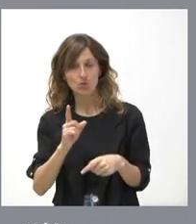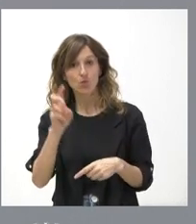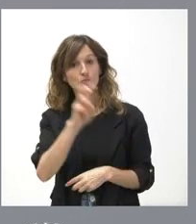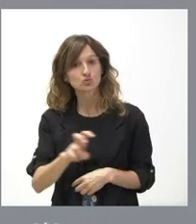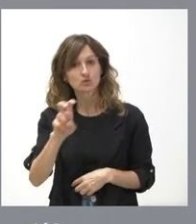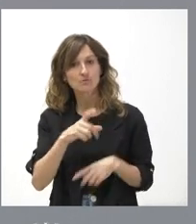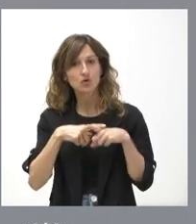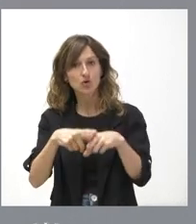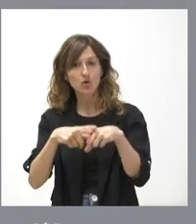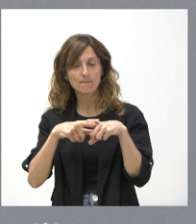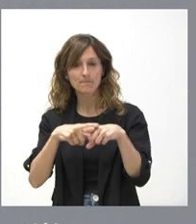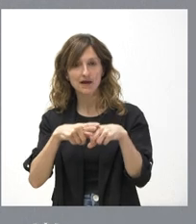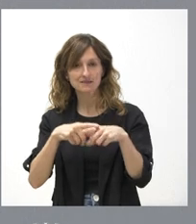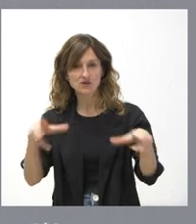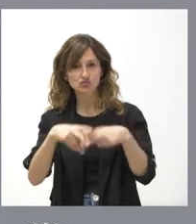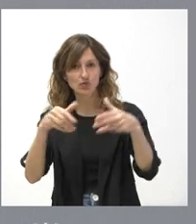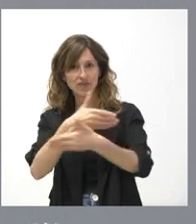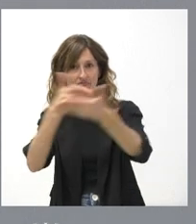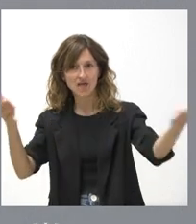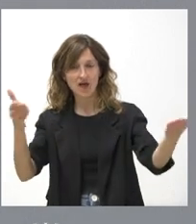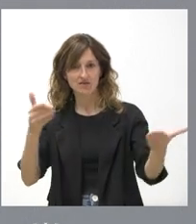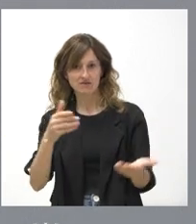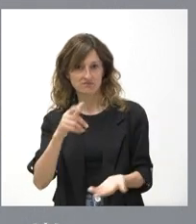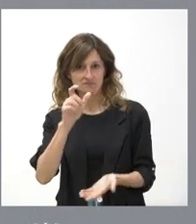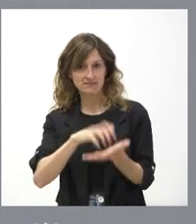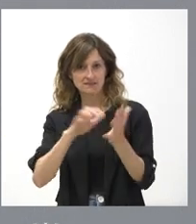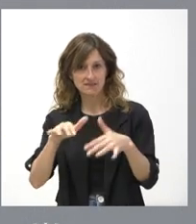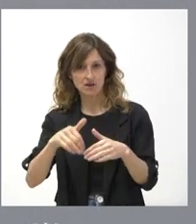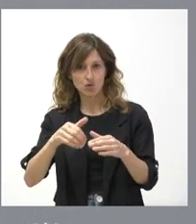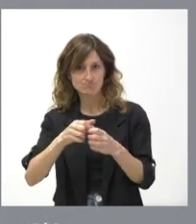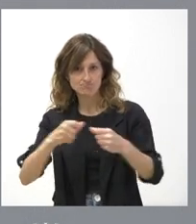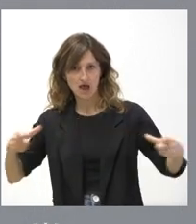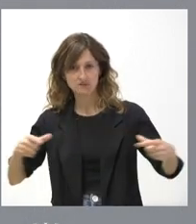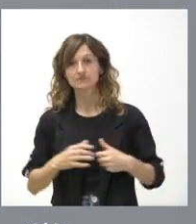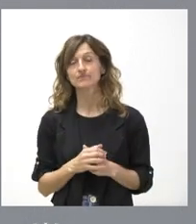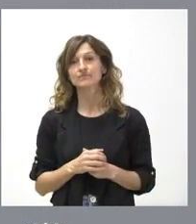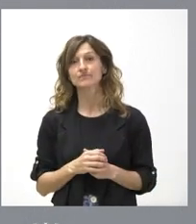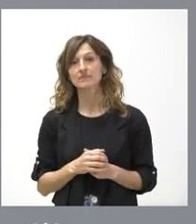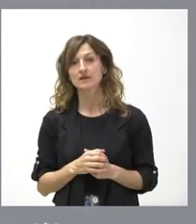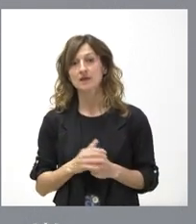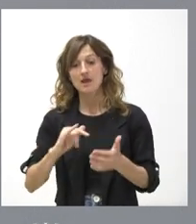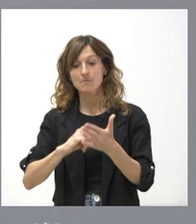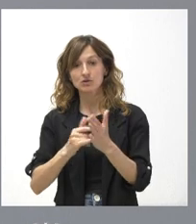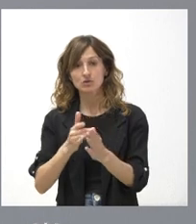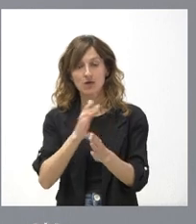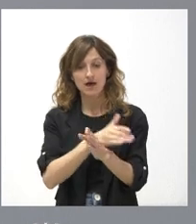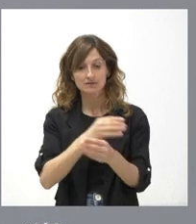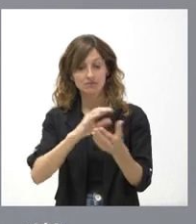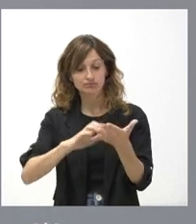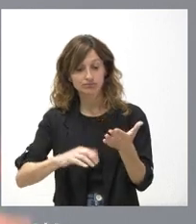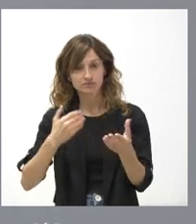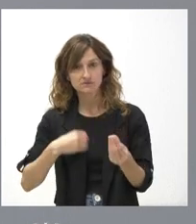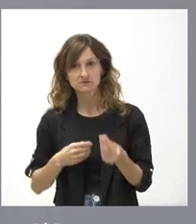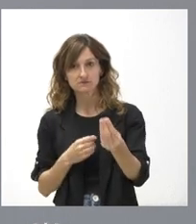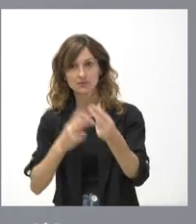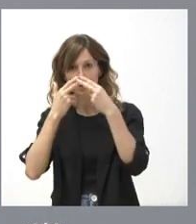comparta con la mayor parte de la sociedad de Castilla y León. Y por eso queremos que, cuando este anteproyecto esté redactado, pues se pueda someter a